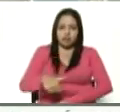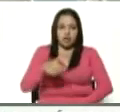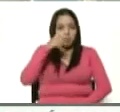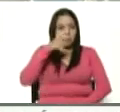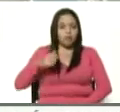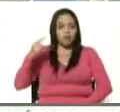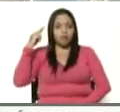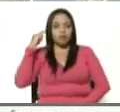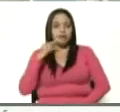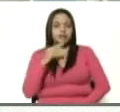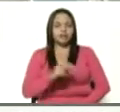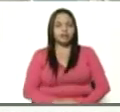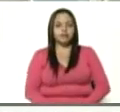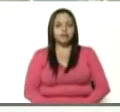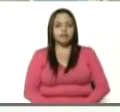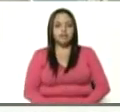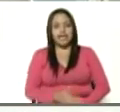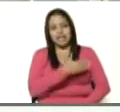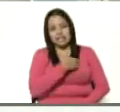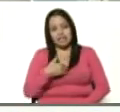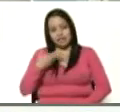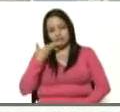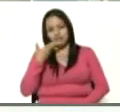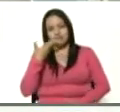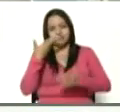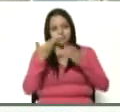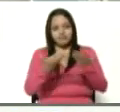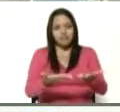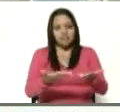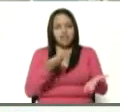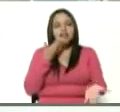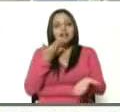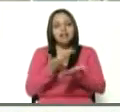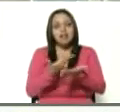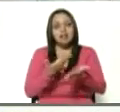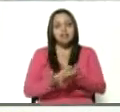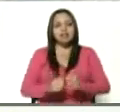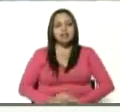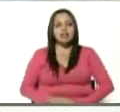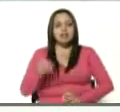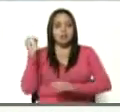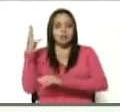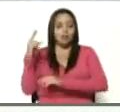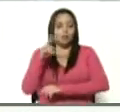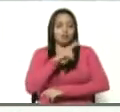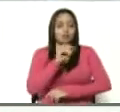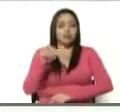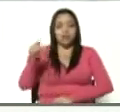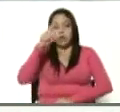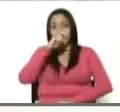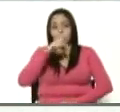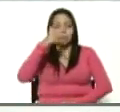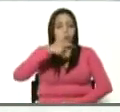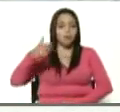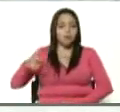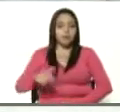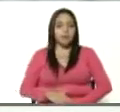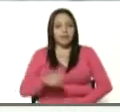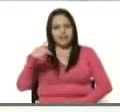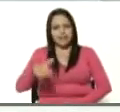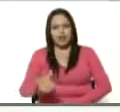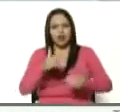bolivariano. Presidente, queríamos darle las gracias en el marco del Congreso Bicentenario de los Pueblos, aquí estamos en las comunidades